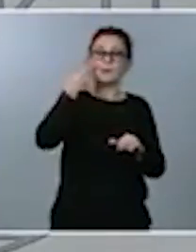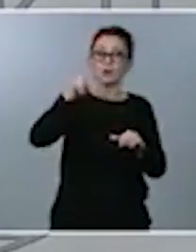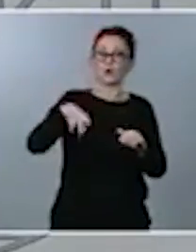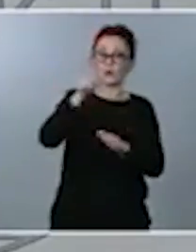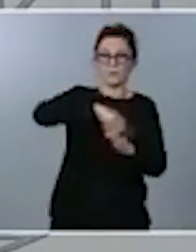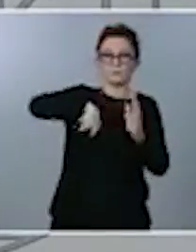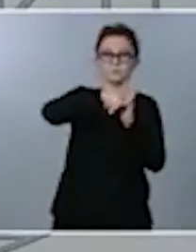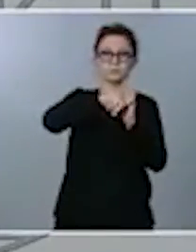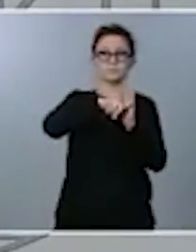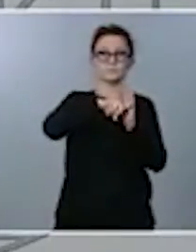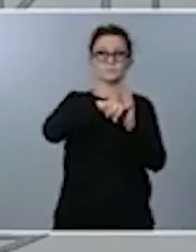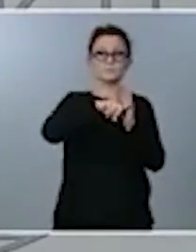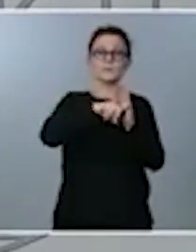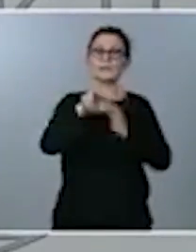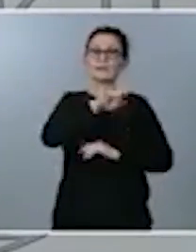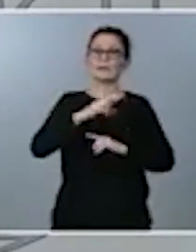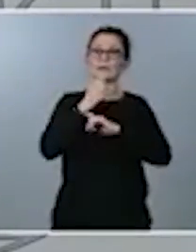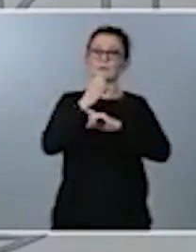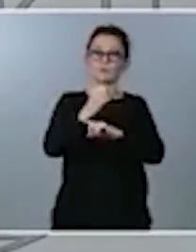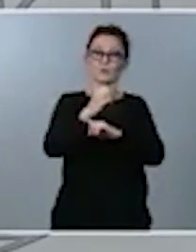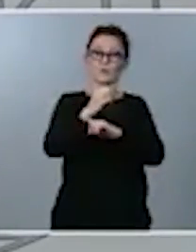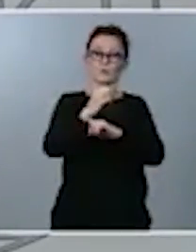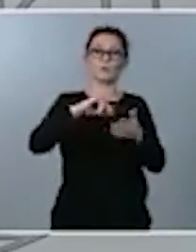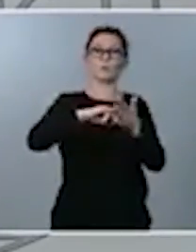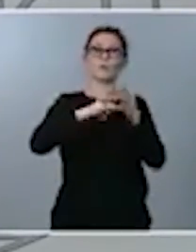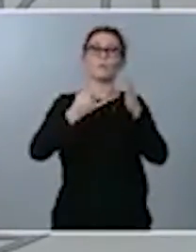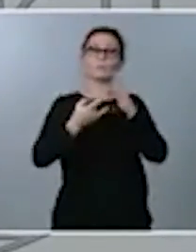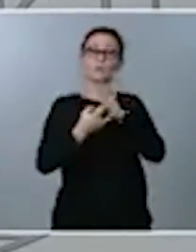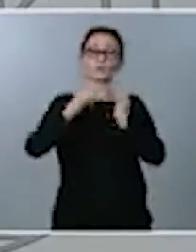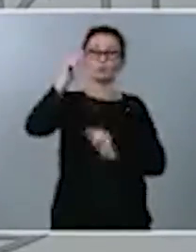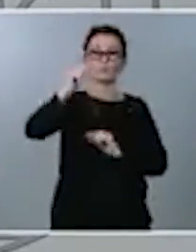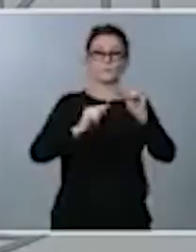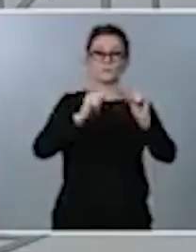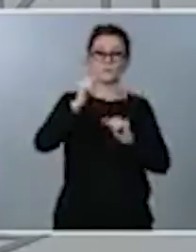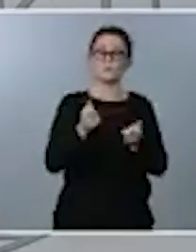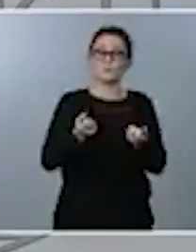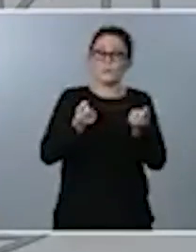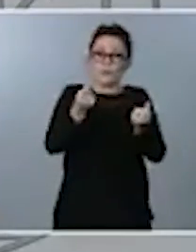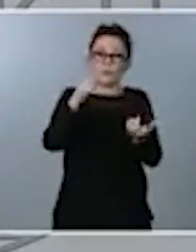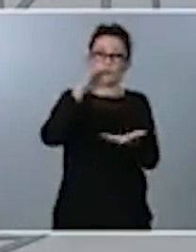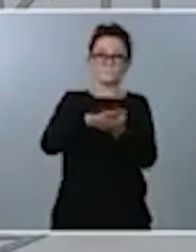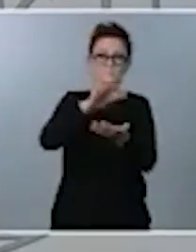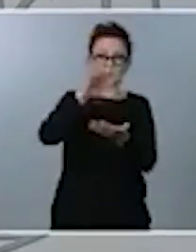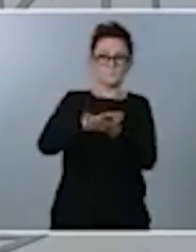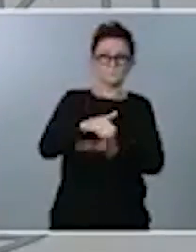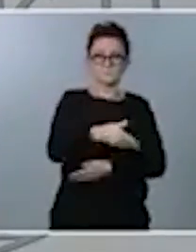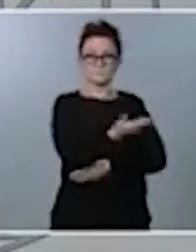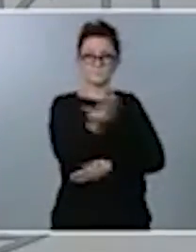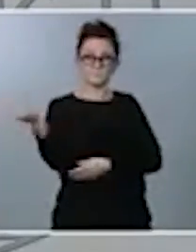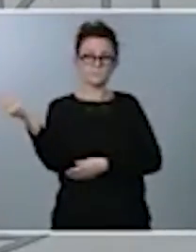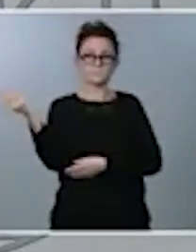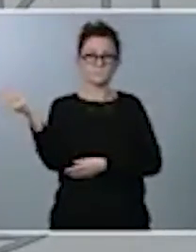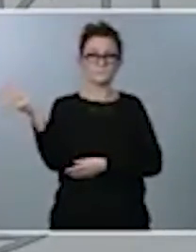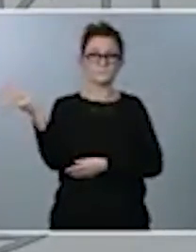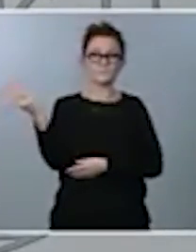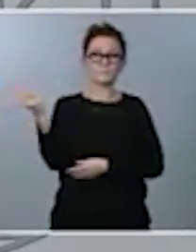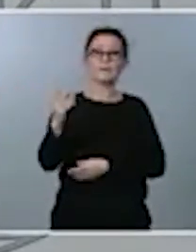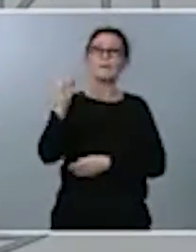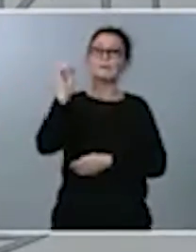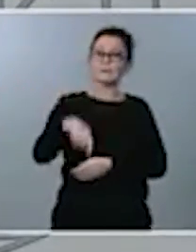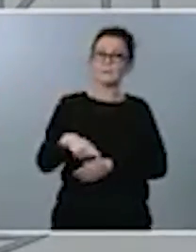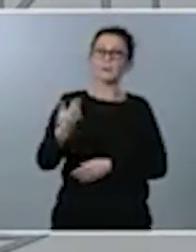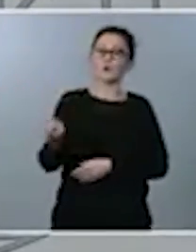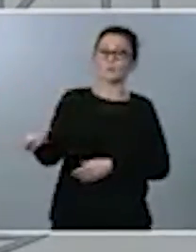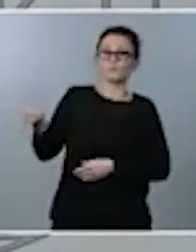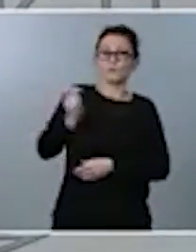reforzado en este proyecto de presupuesto para la tranquilidad del conjunto de la ciudadanía y de los profesionales que se